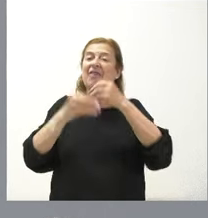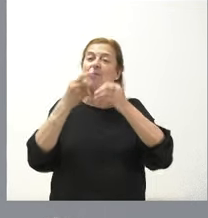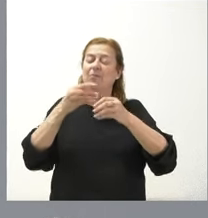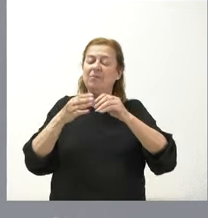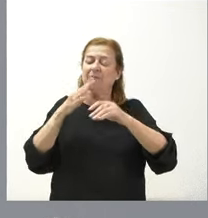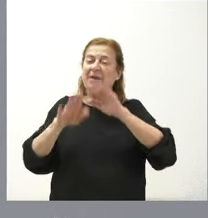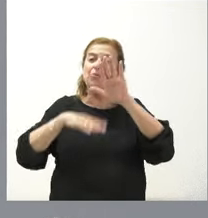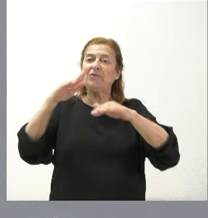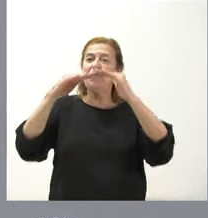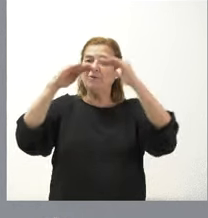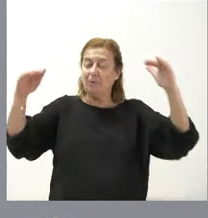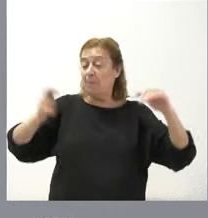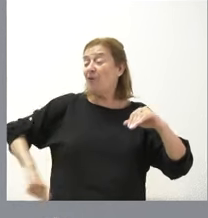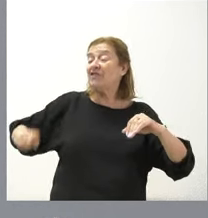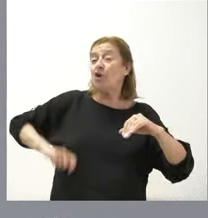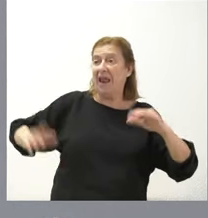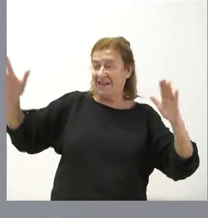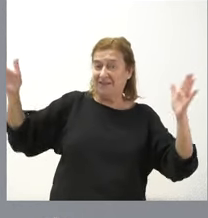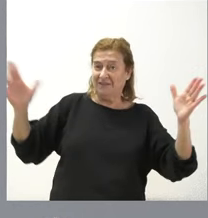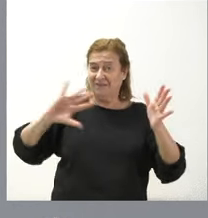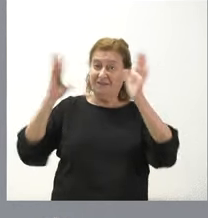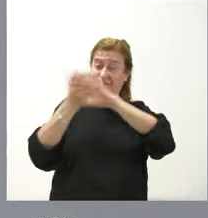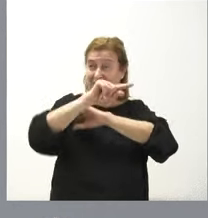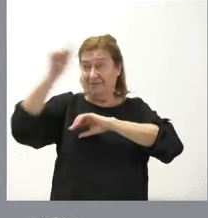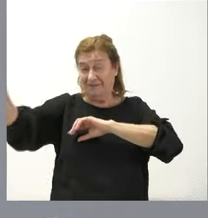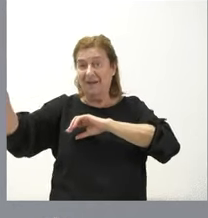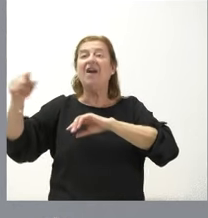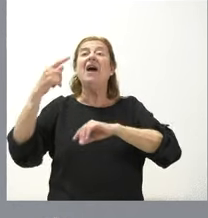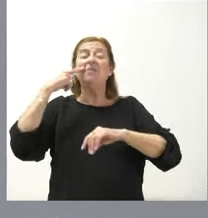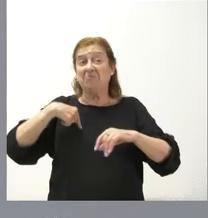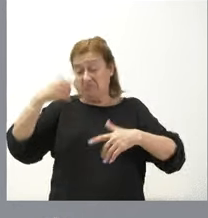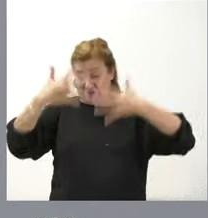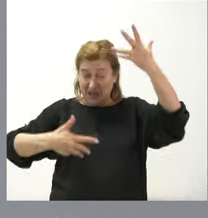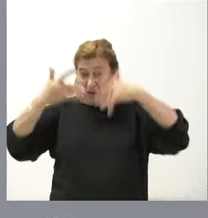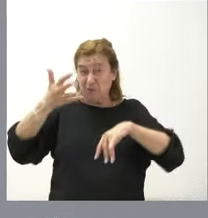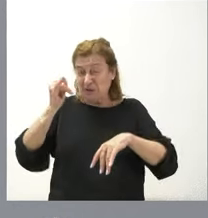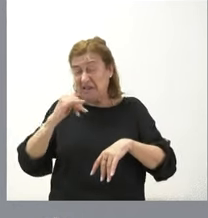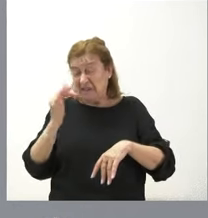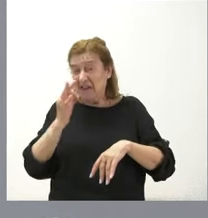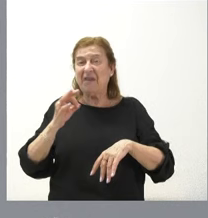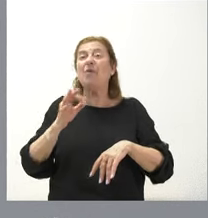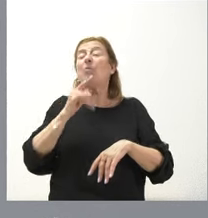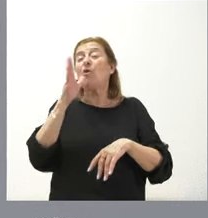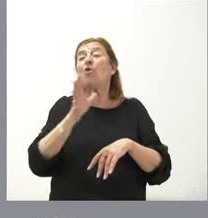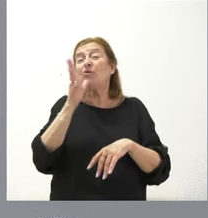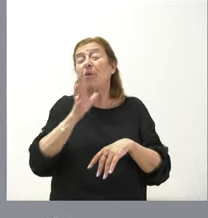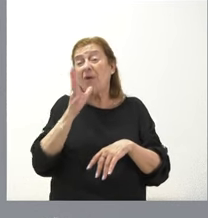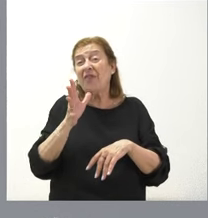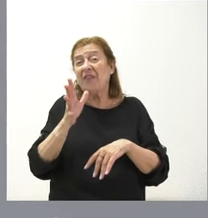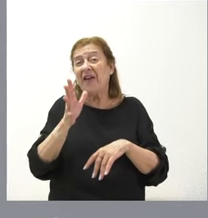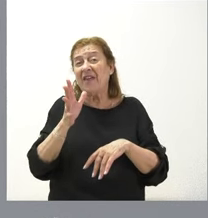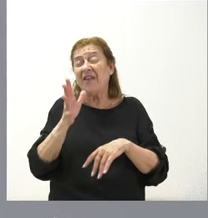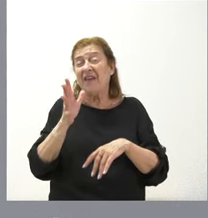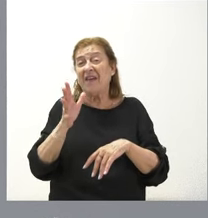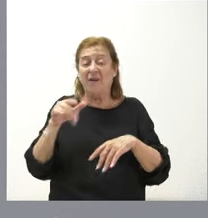profesionales. Los cálculos que tenemos es que, como consecuencia del proceso